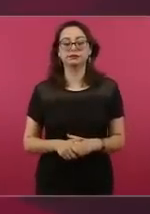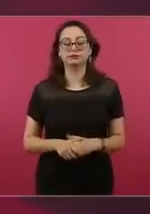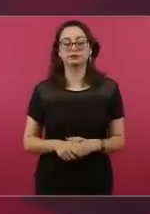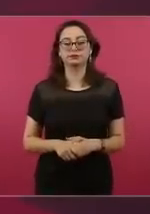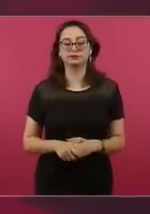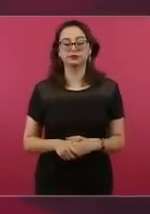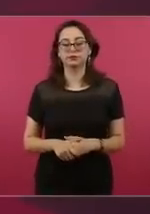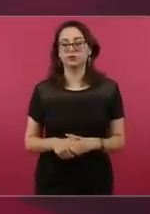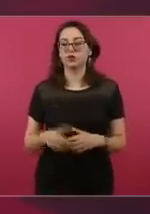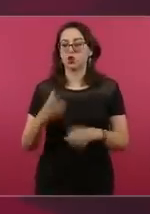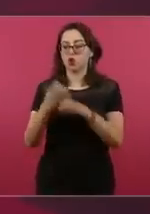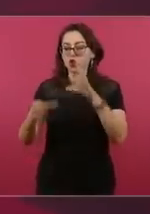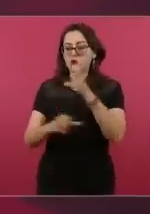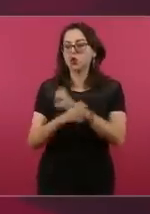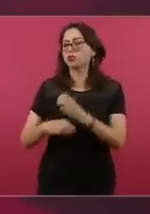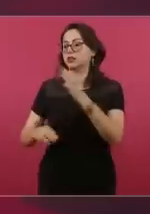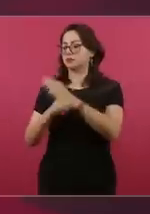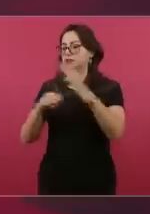bienes.